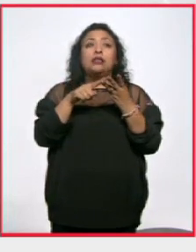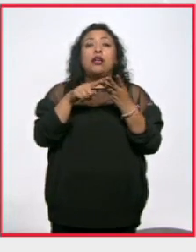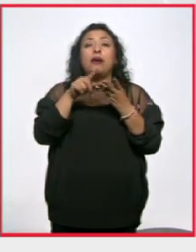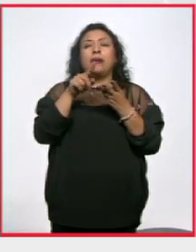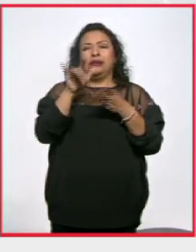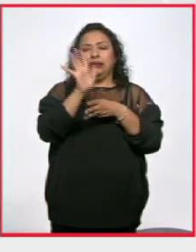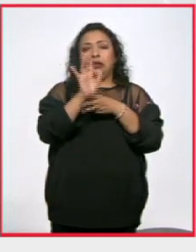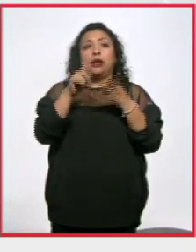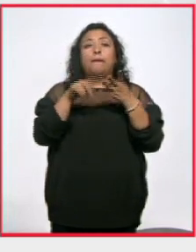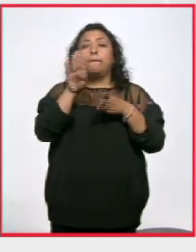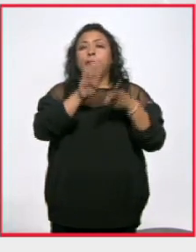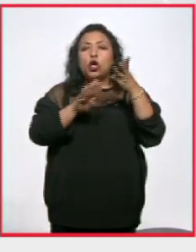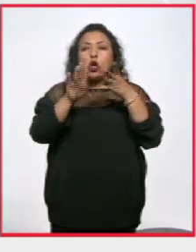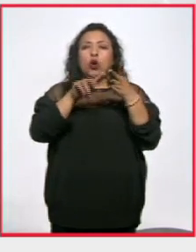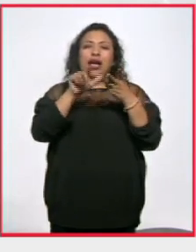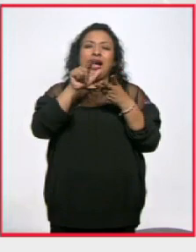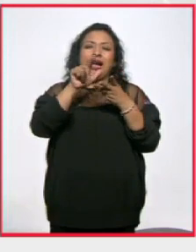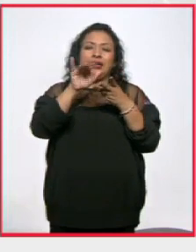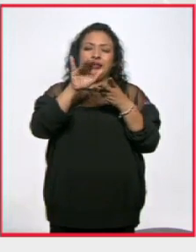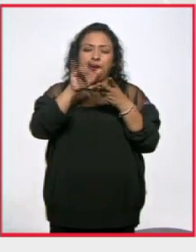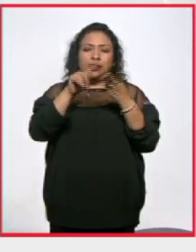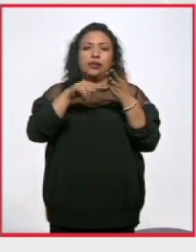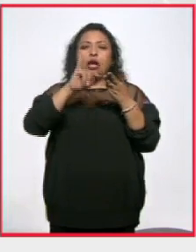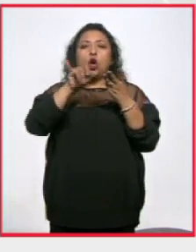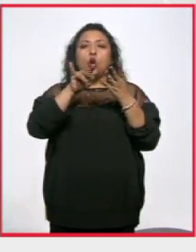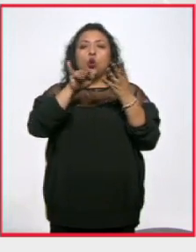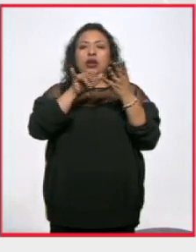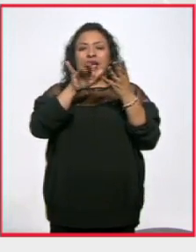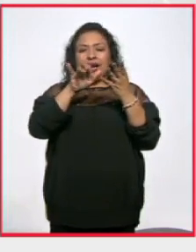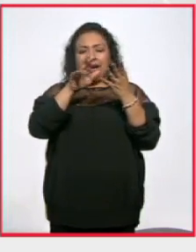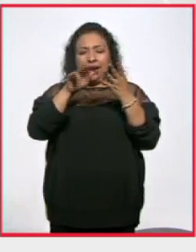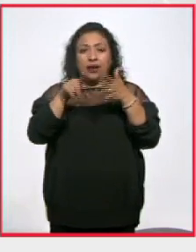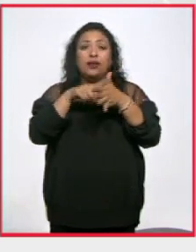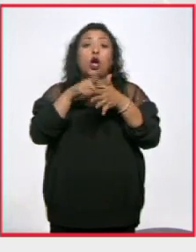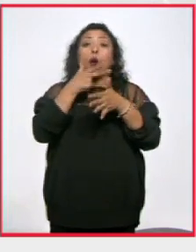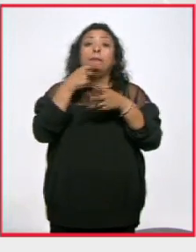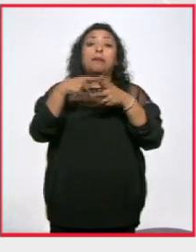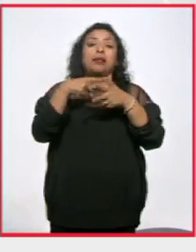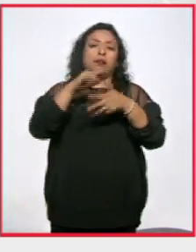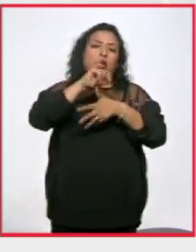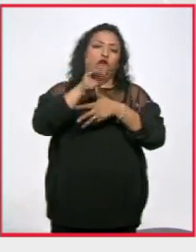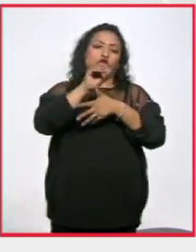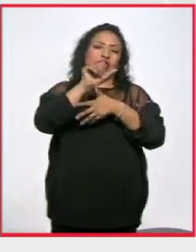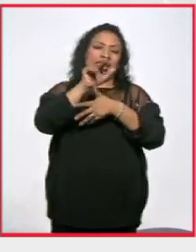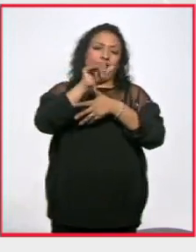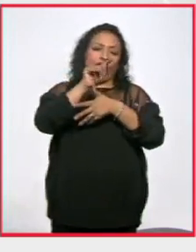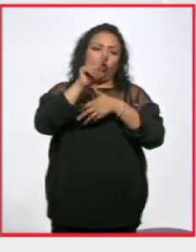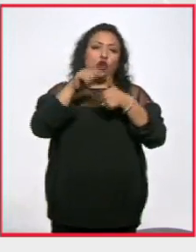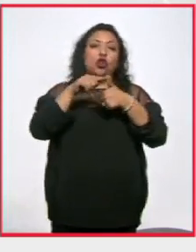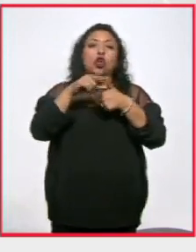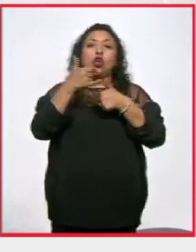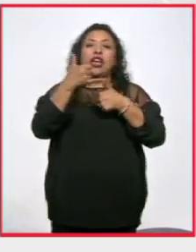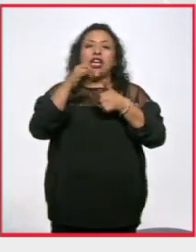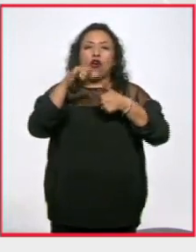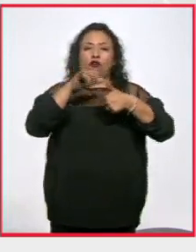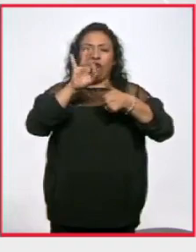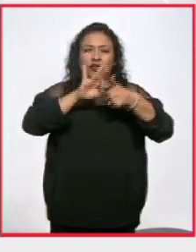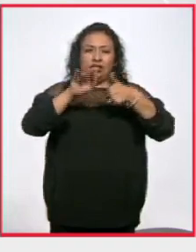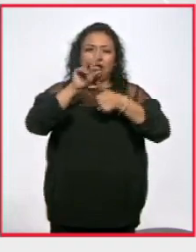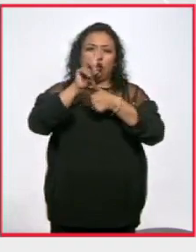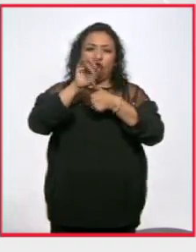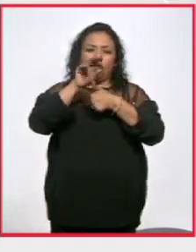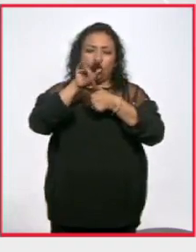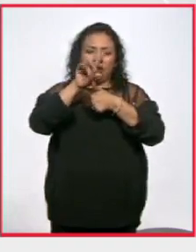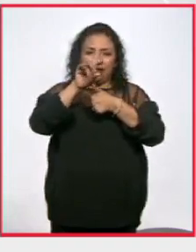biólogas medioambientalistas Alicia Bárcena Ibarra y Julia Carabias Lillo el matemático José Antonio de la Peña Mena el geofísico Donald Bruce